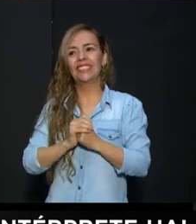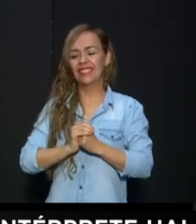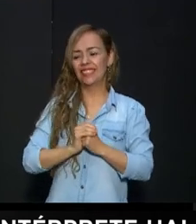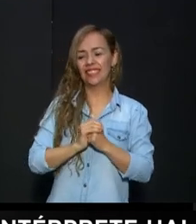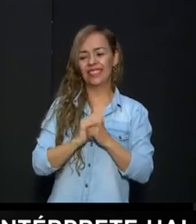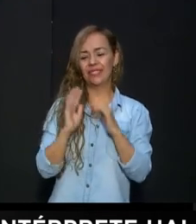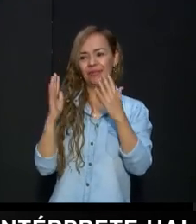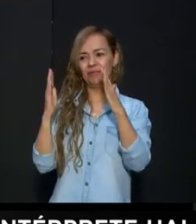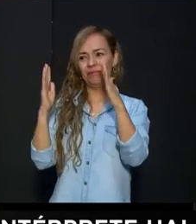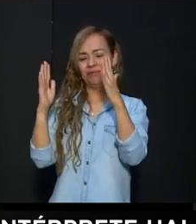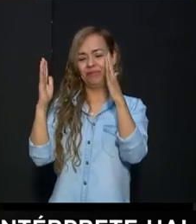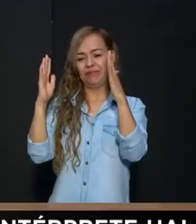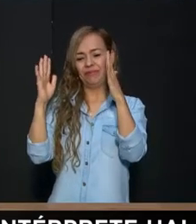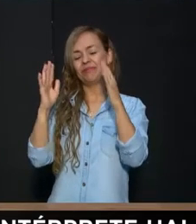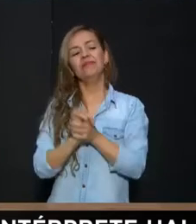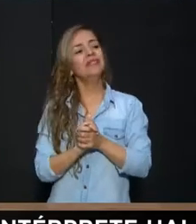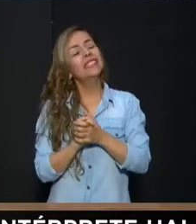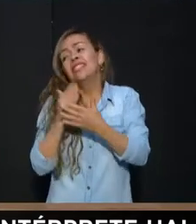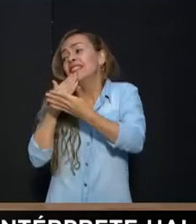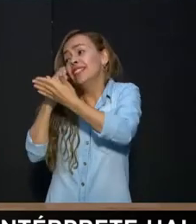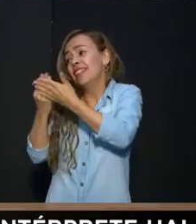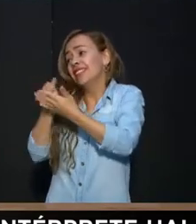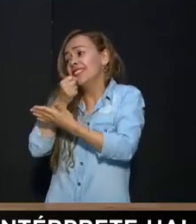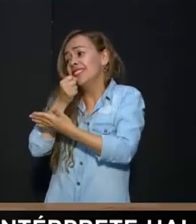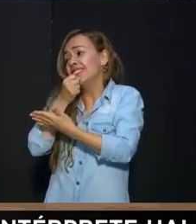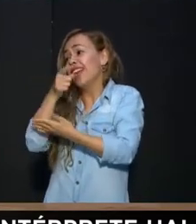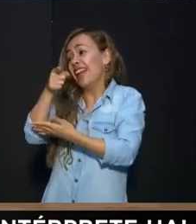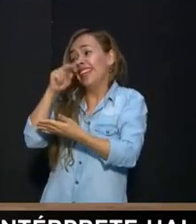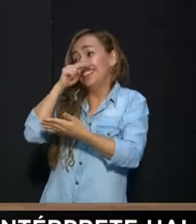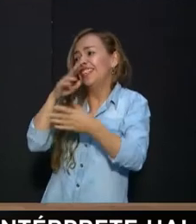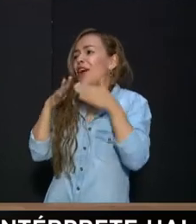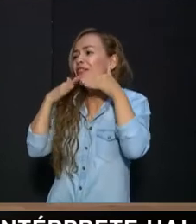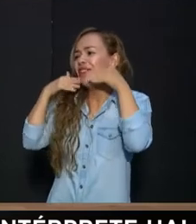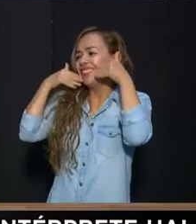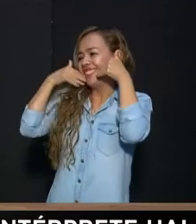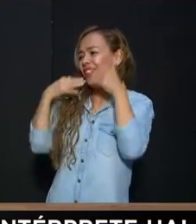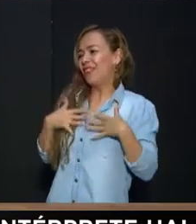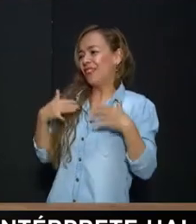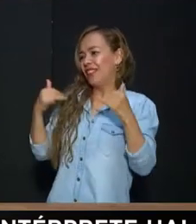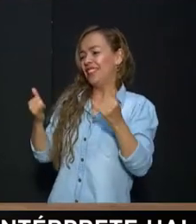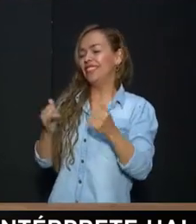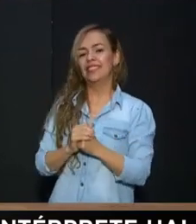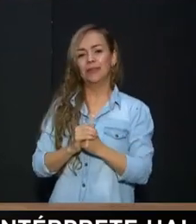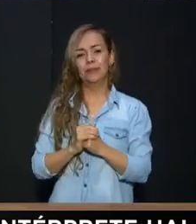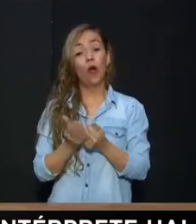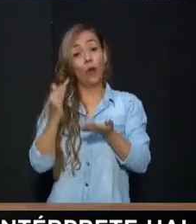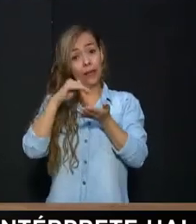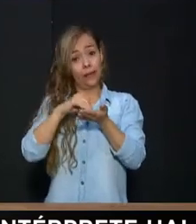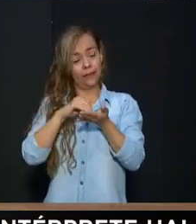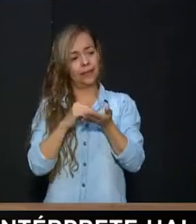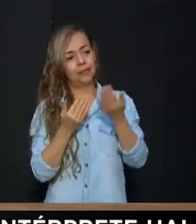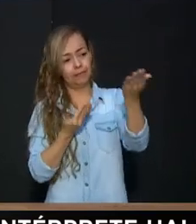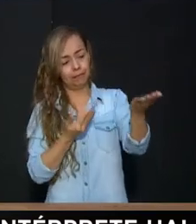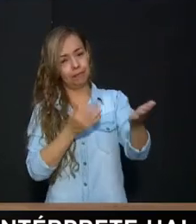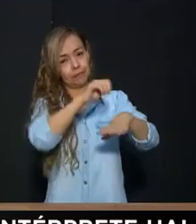Bueno, David, le sacaste una súper sonrisa a Claritza Ya con eso quedamos felices acá Bueno, volvemos con el rector de esta